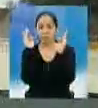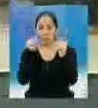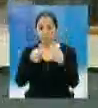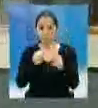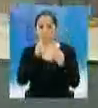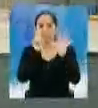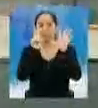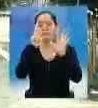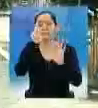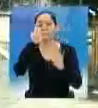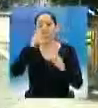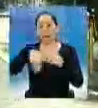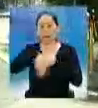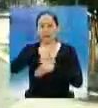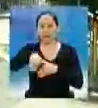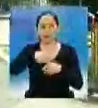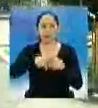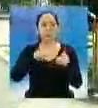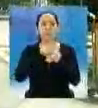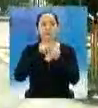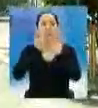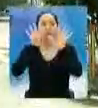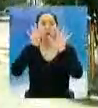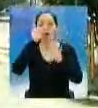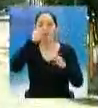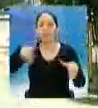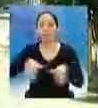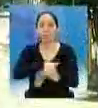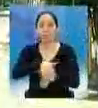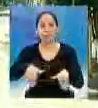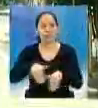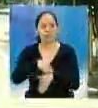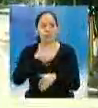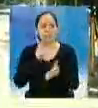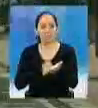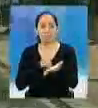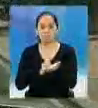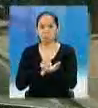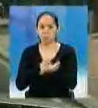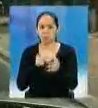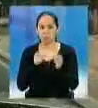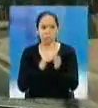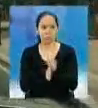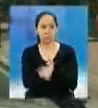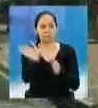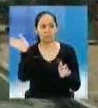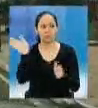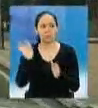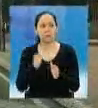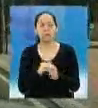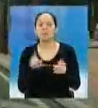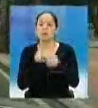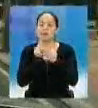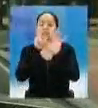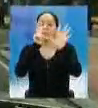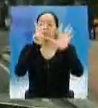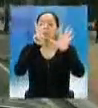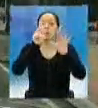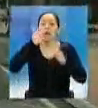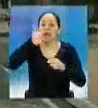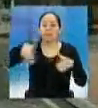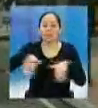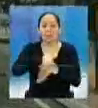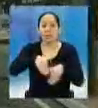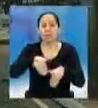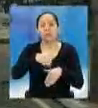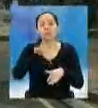calle de la misma zona y en la novena avenida y 13 calles de esa zona. Así como en la séptima avenida y octava calle